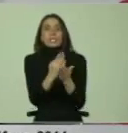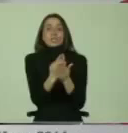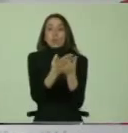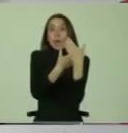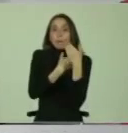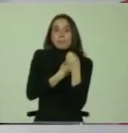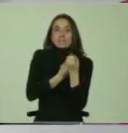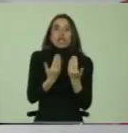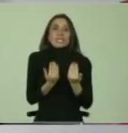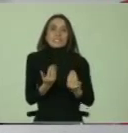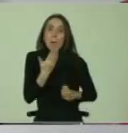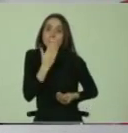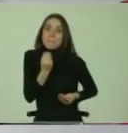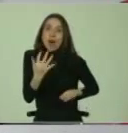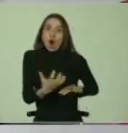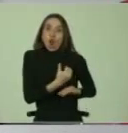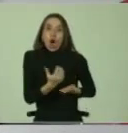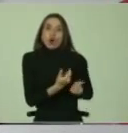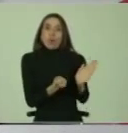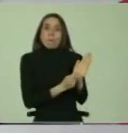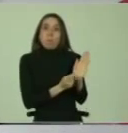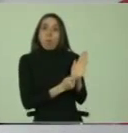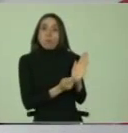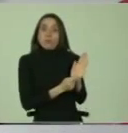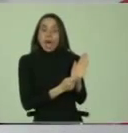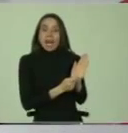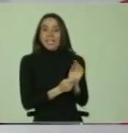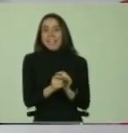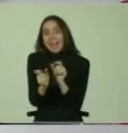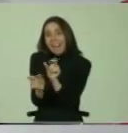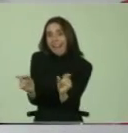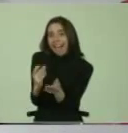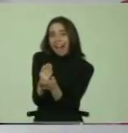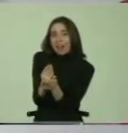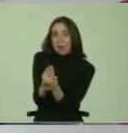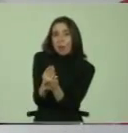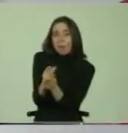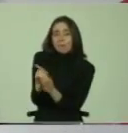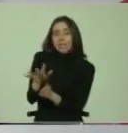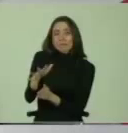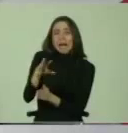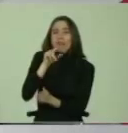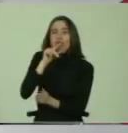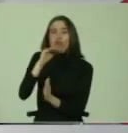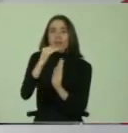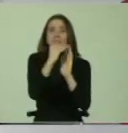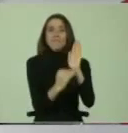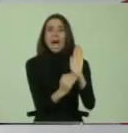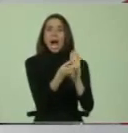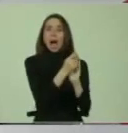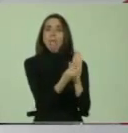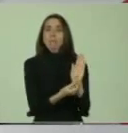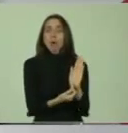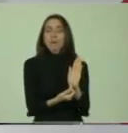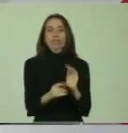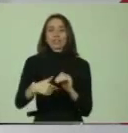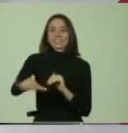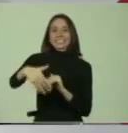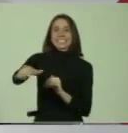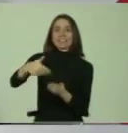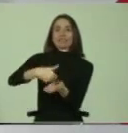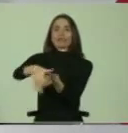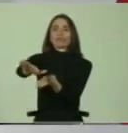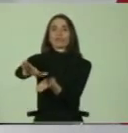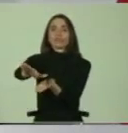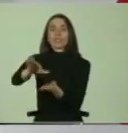mejores puntajes tienden a deshacerse de aquellos que pueden bajarle el promedio o que puedan ser más difíciles de